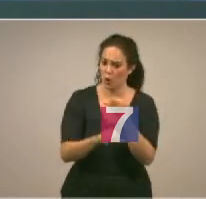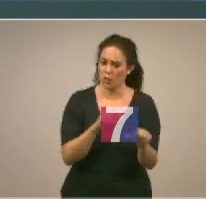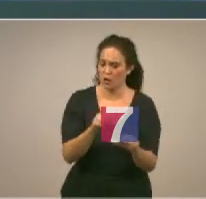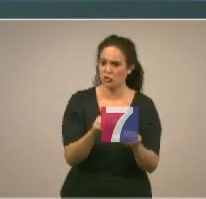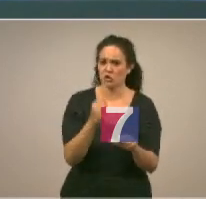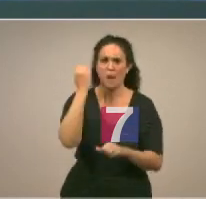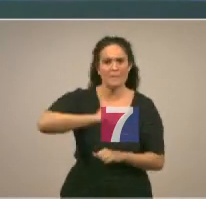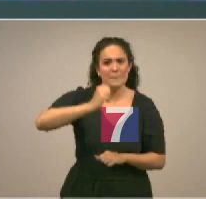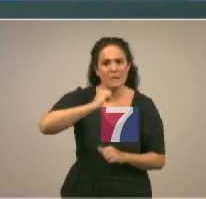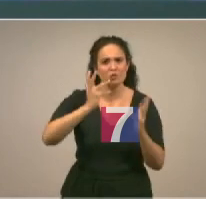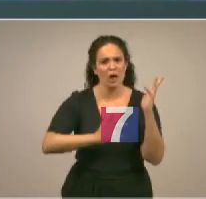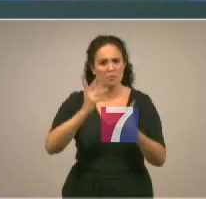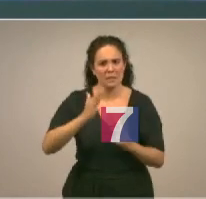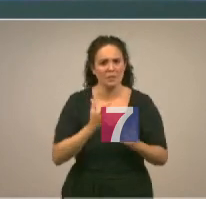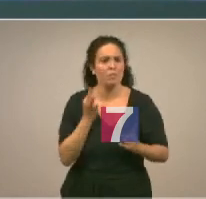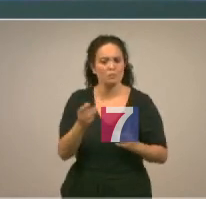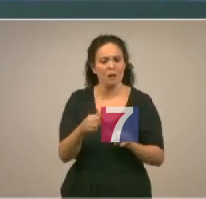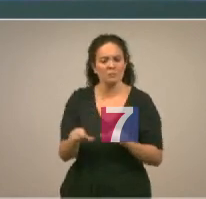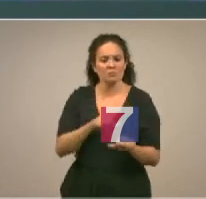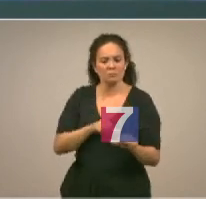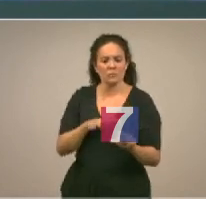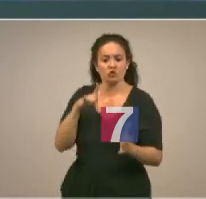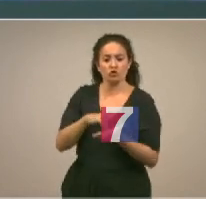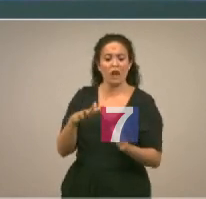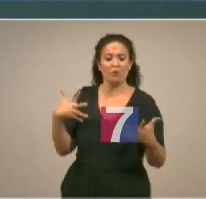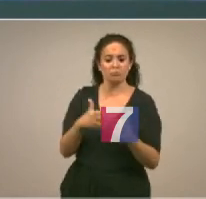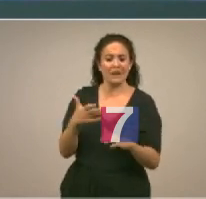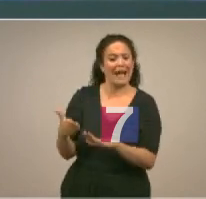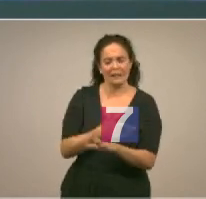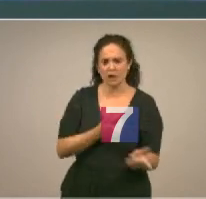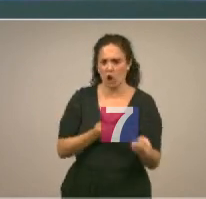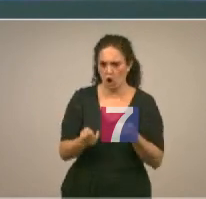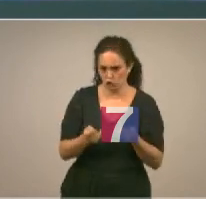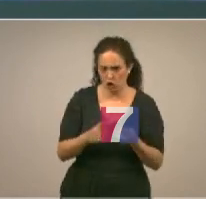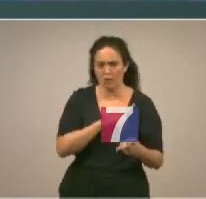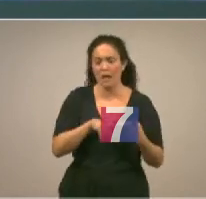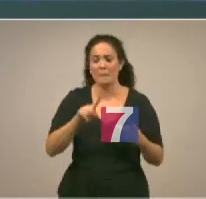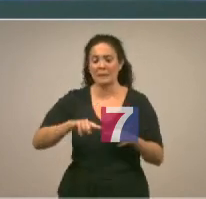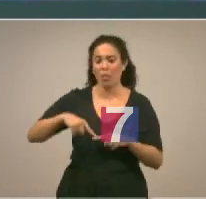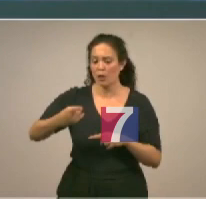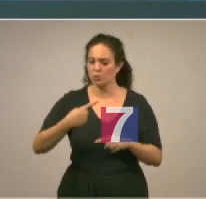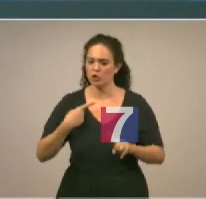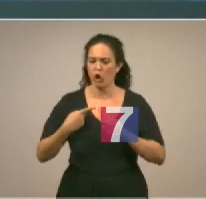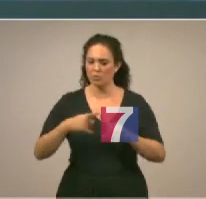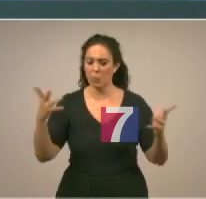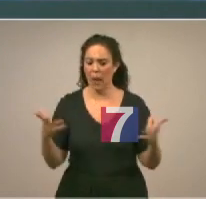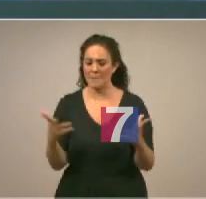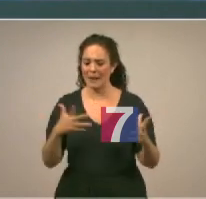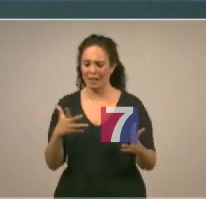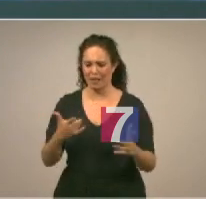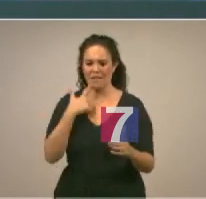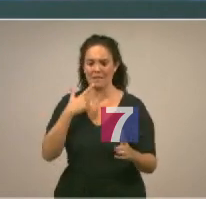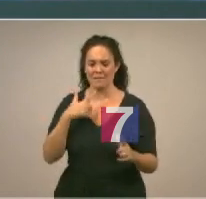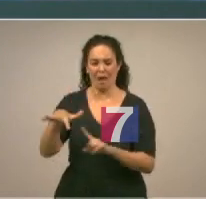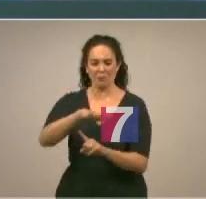permisos administrativos y el control previo al suceso y además a las posteriores actuaciones para afrontar la emergencia y evitar daños